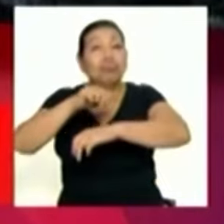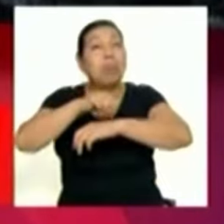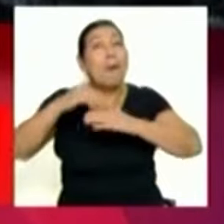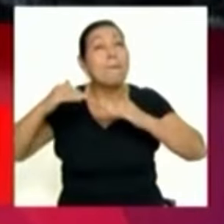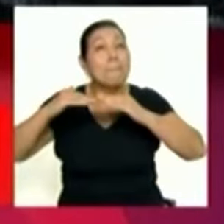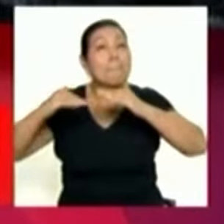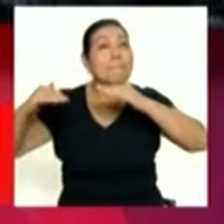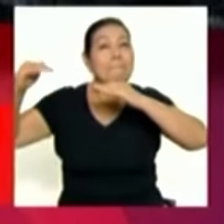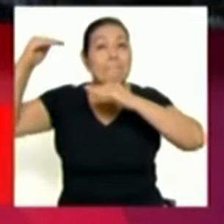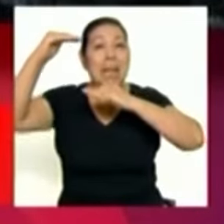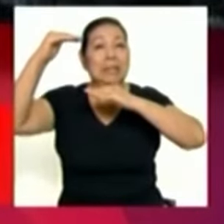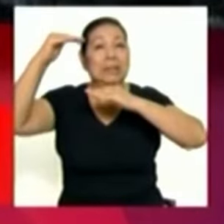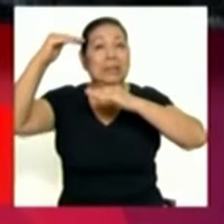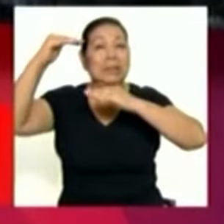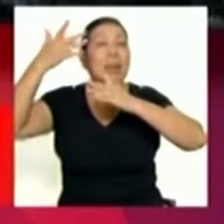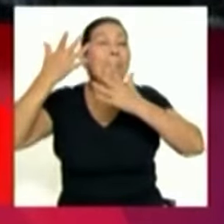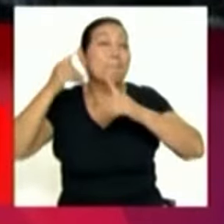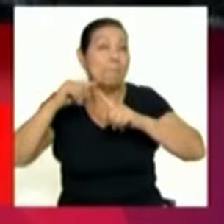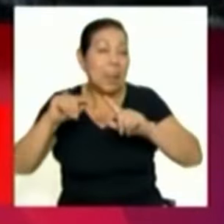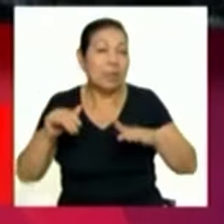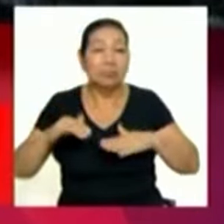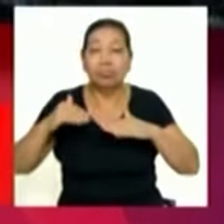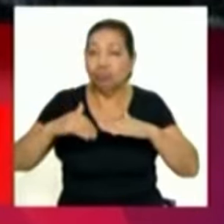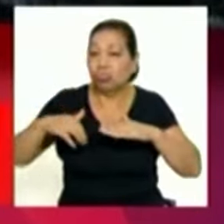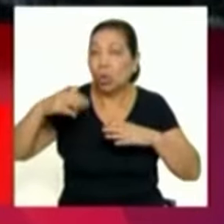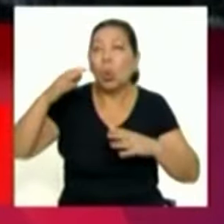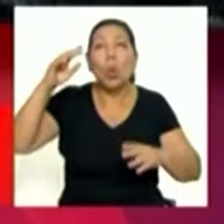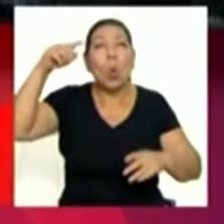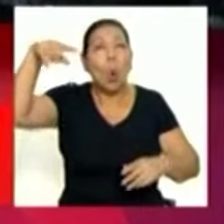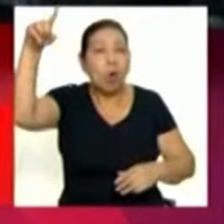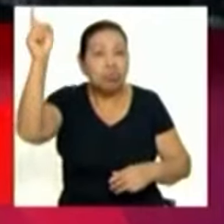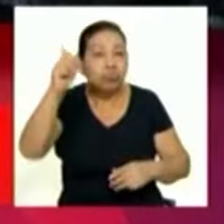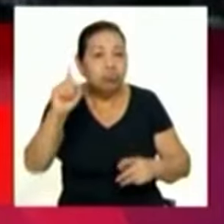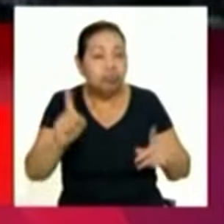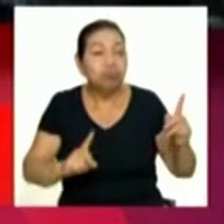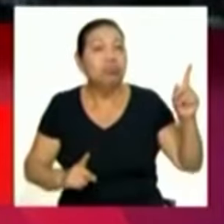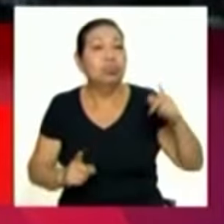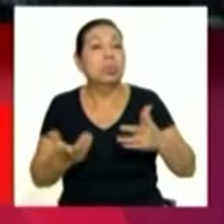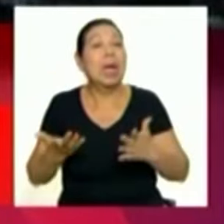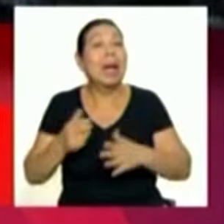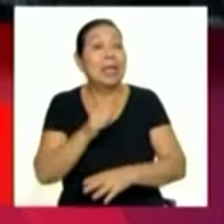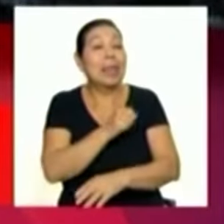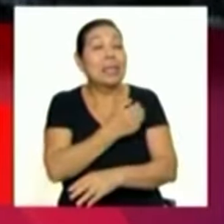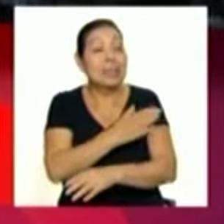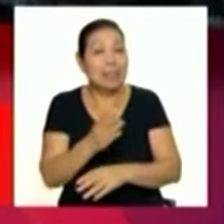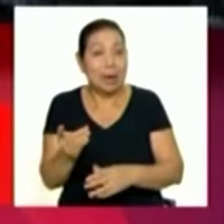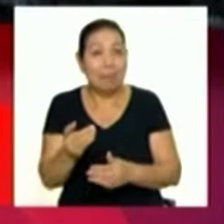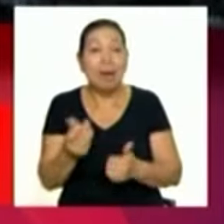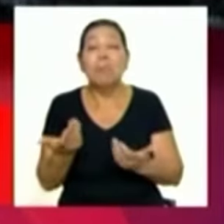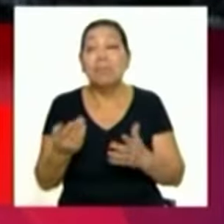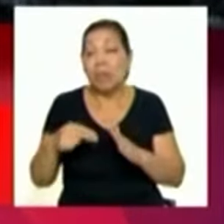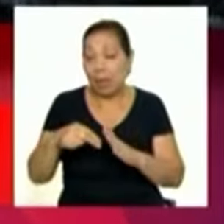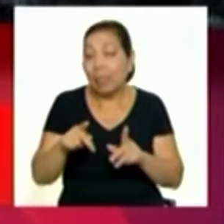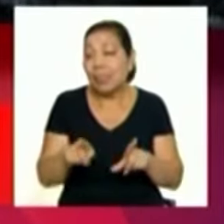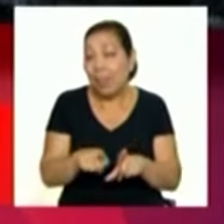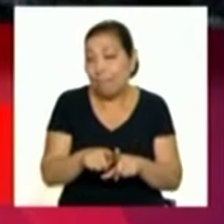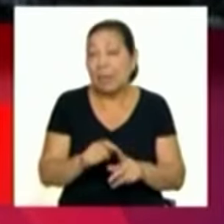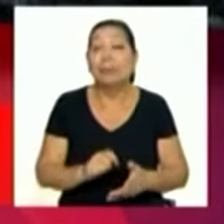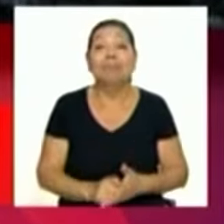y en la zona de la selva todavía vamos a tener tormentas en especial en los sectores de la selva centro y selva norte.